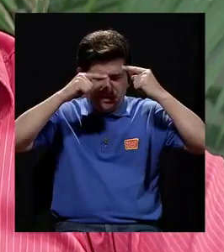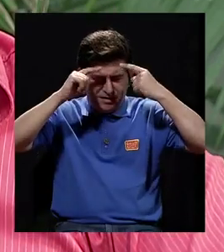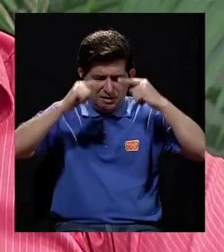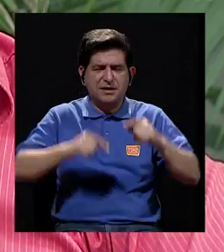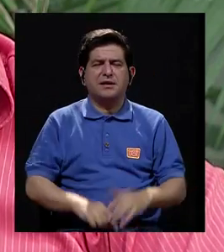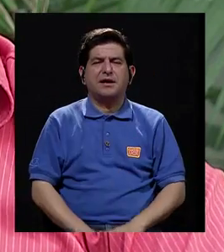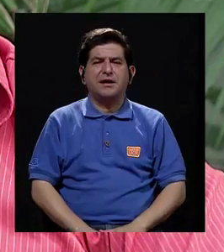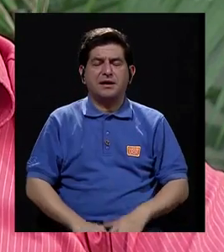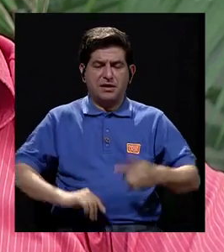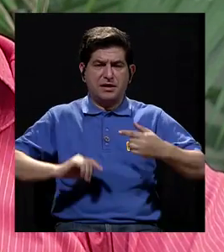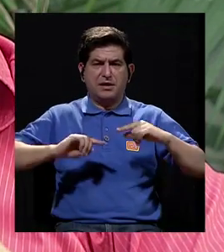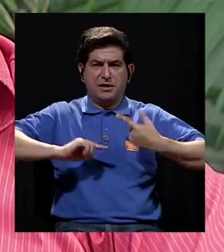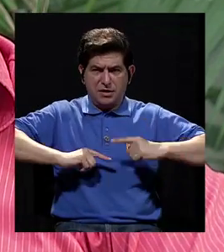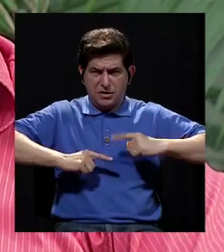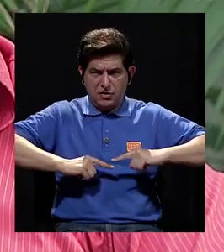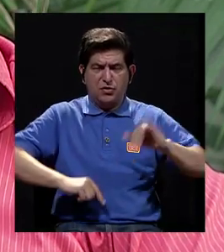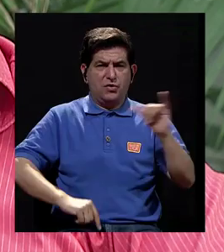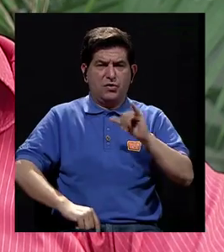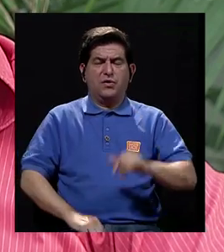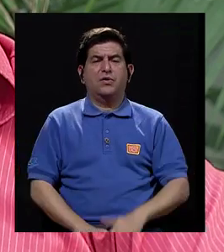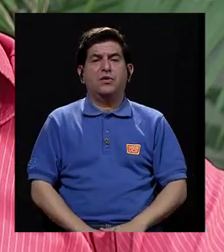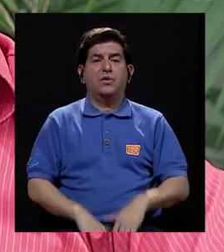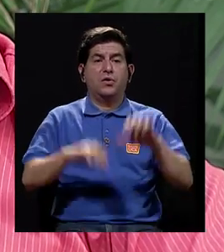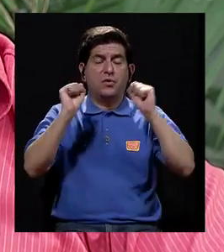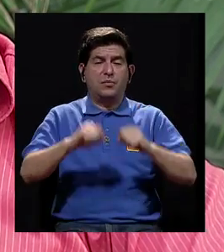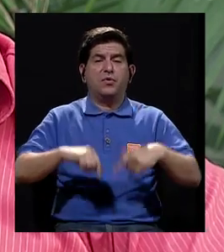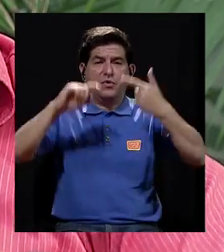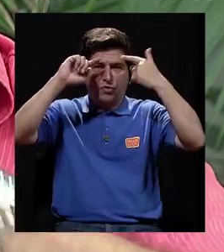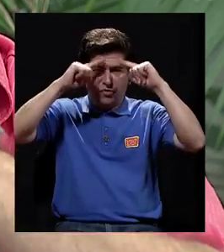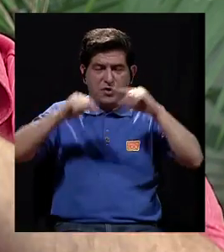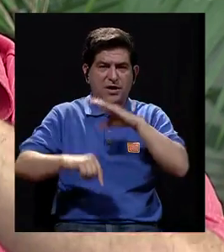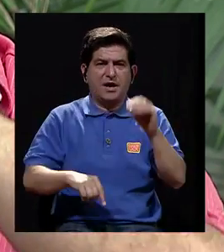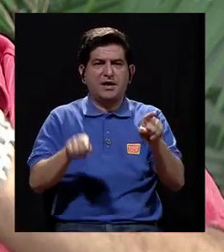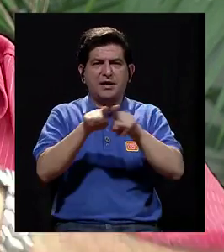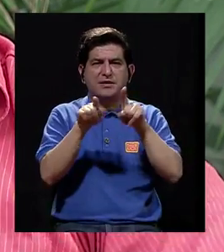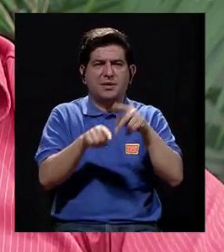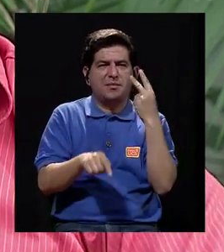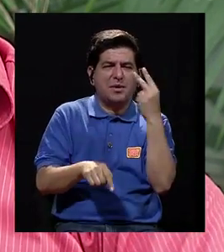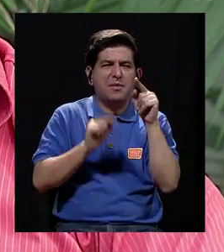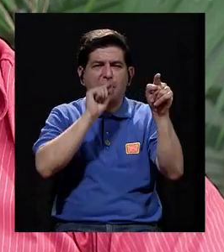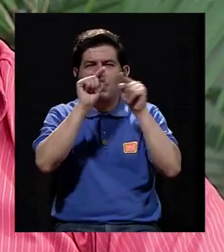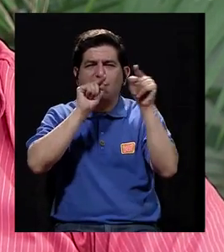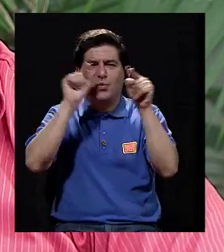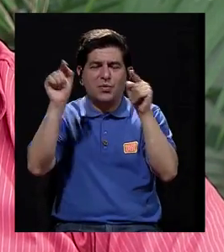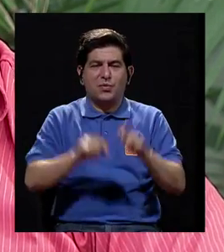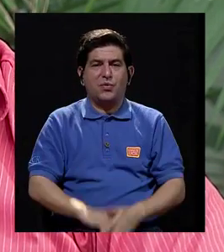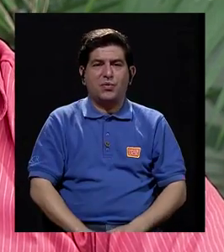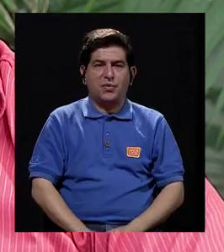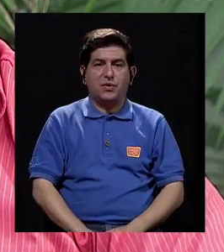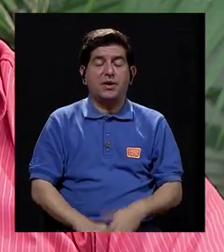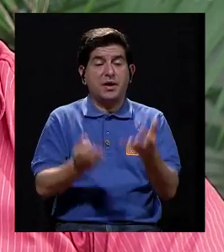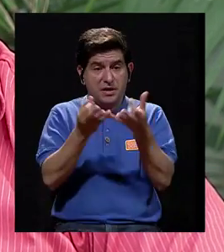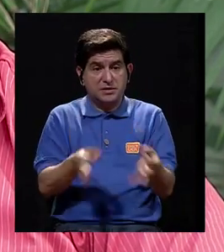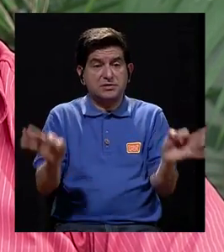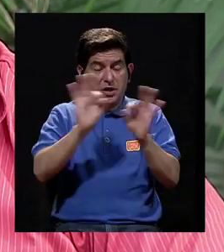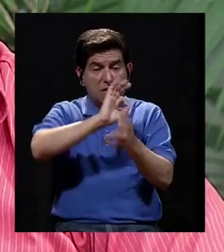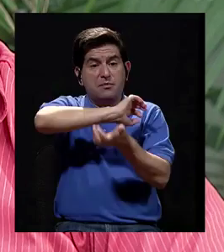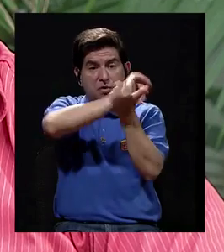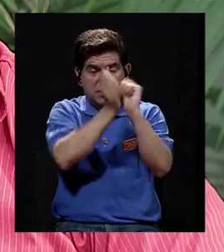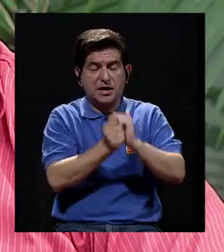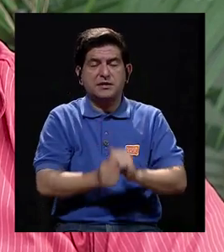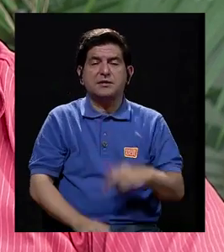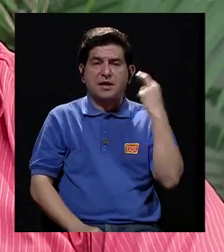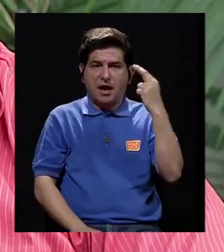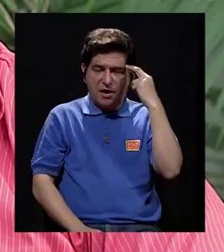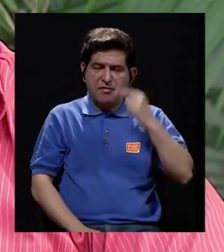dolor de cabeza con la epigastralgia, que es importante vigilarlo. Podría tener el dolor de cabeza con los destellos de luz, que también me dice que hay cambios neurológicos importantes